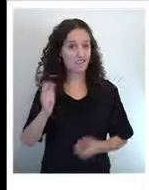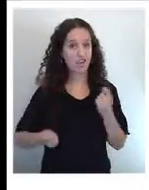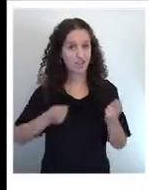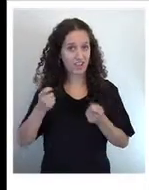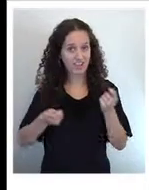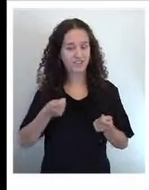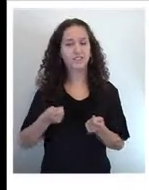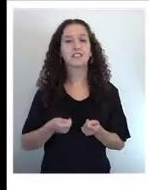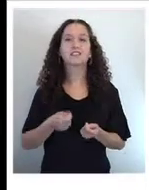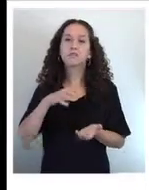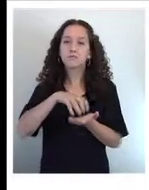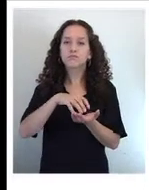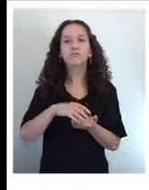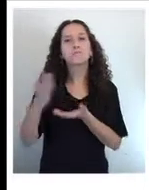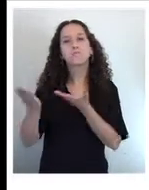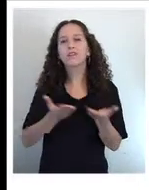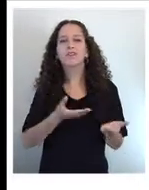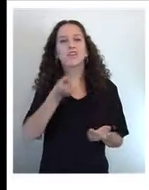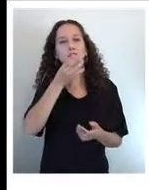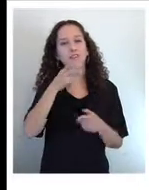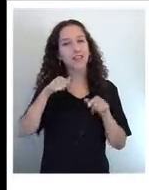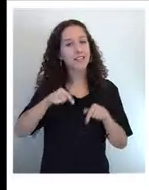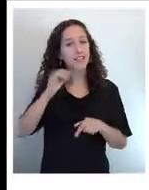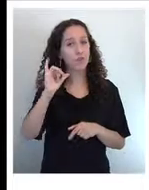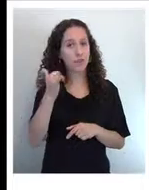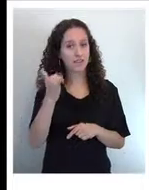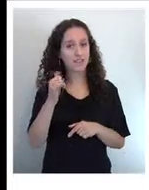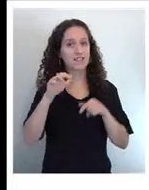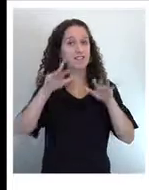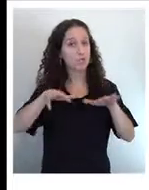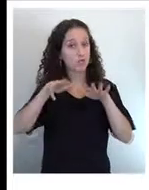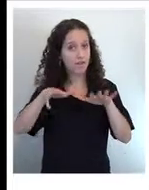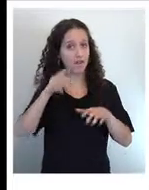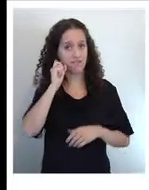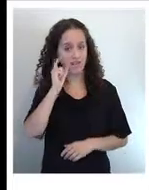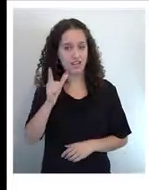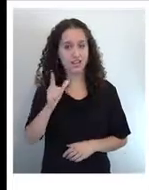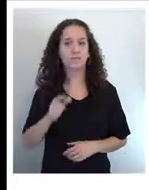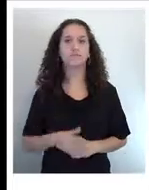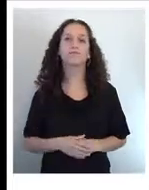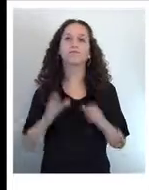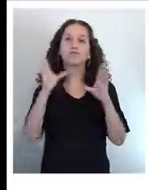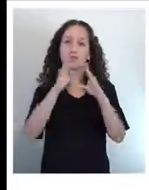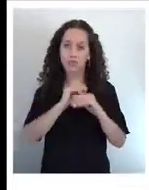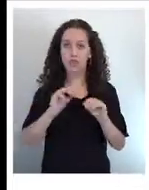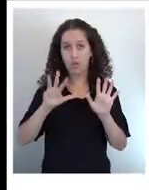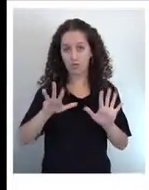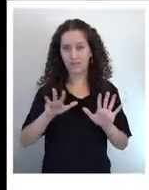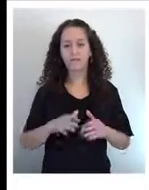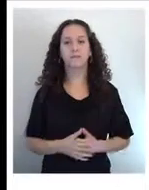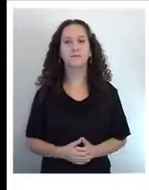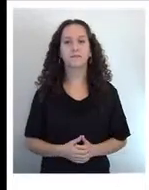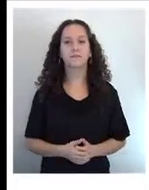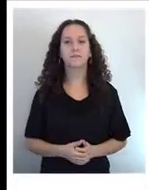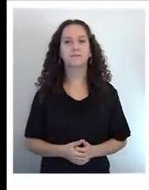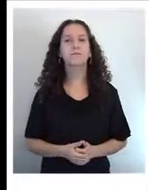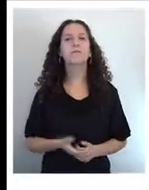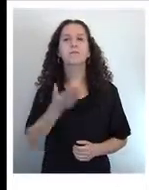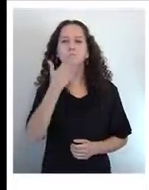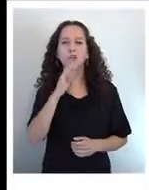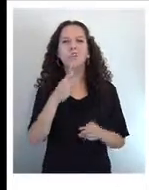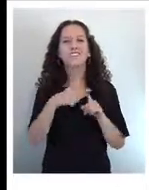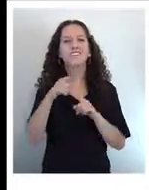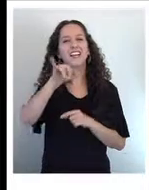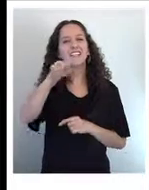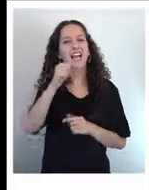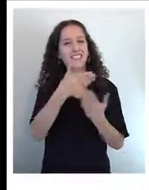MC Discotec invita a disfrutar este jueves 19 de abril a las 21 horas del mejor jazz latinoamericano